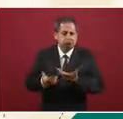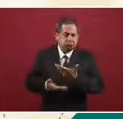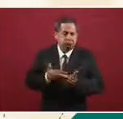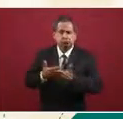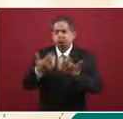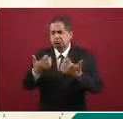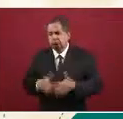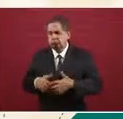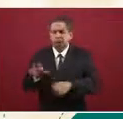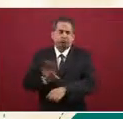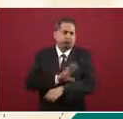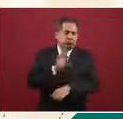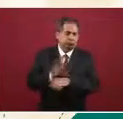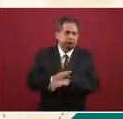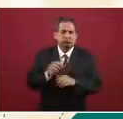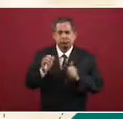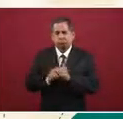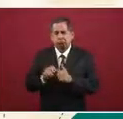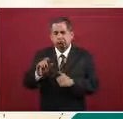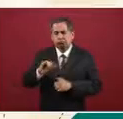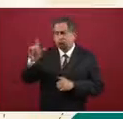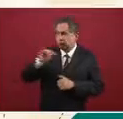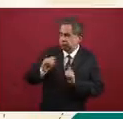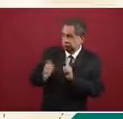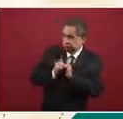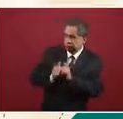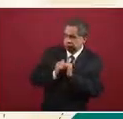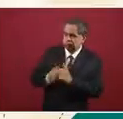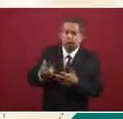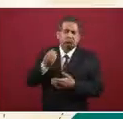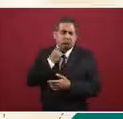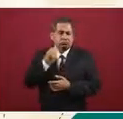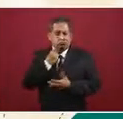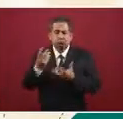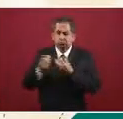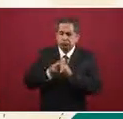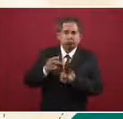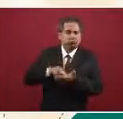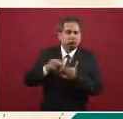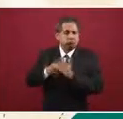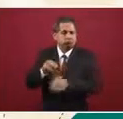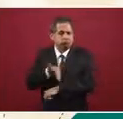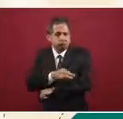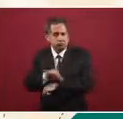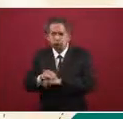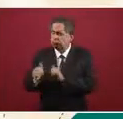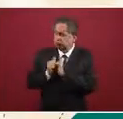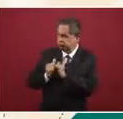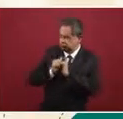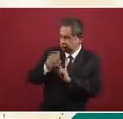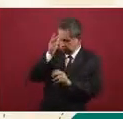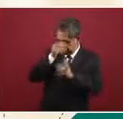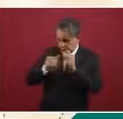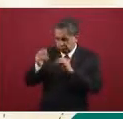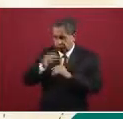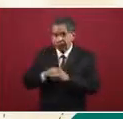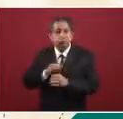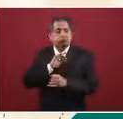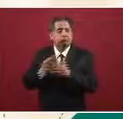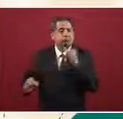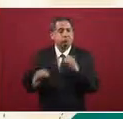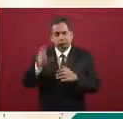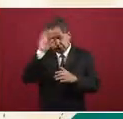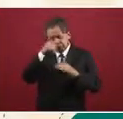electricidad, con profesionistas en despachos de abogados, de arquitectos, de ingenieros y ciencia y